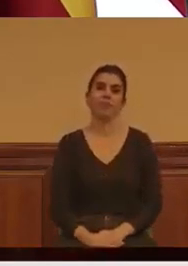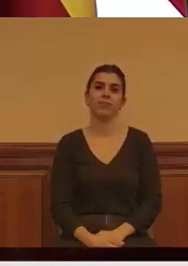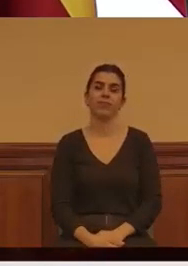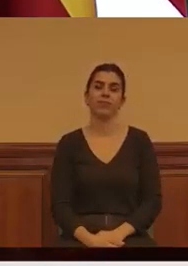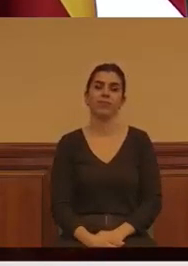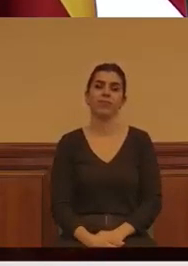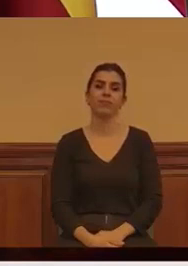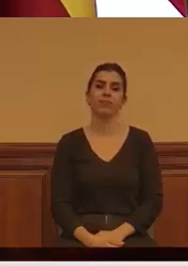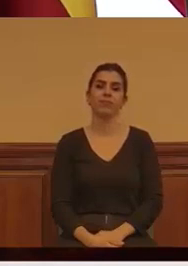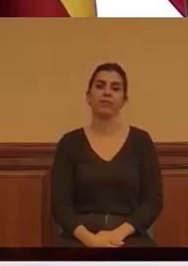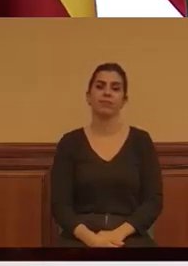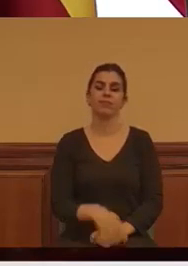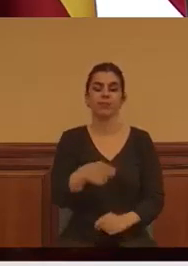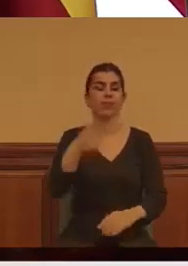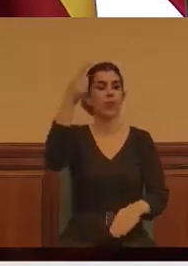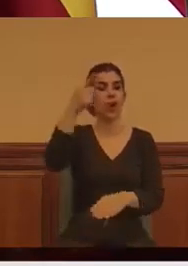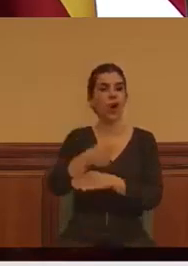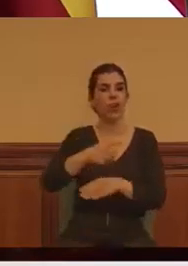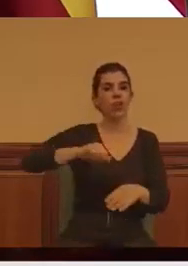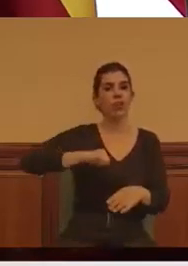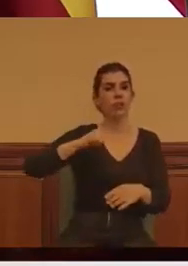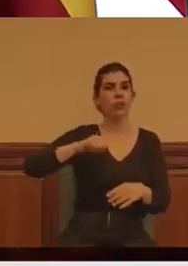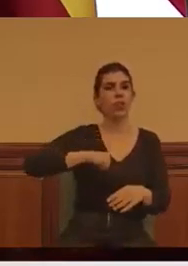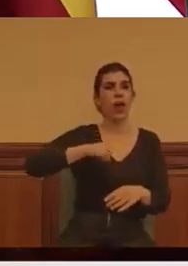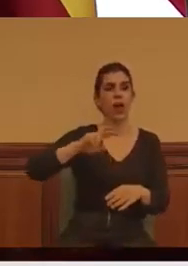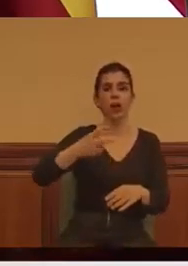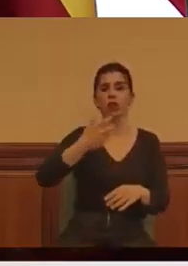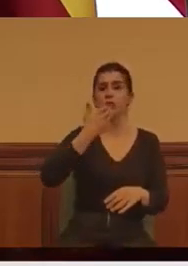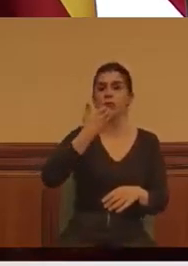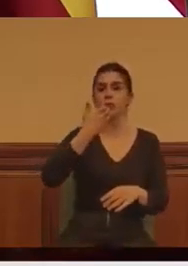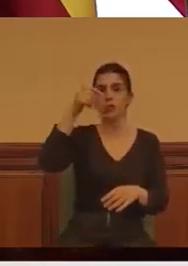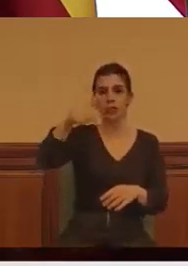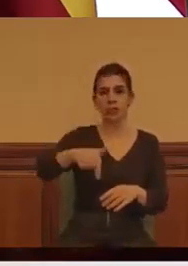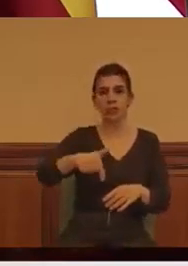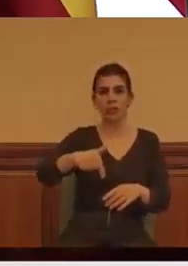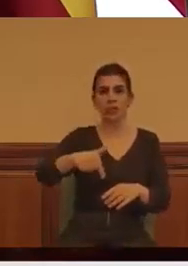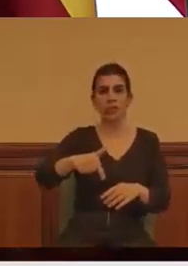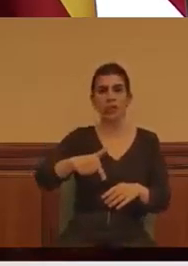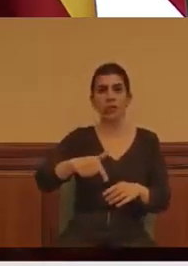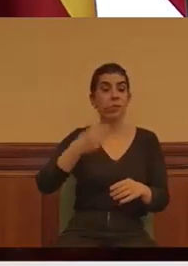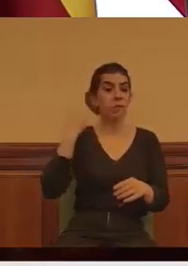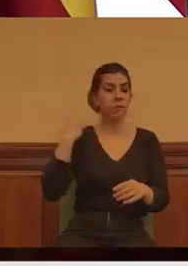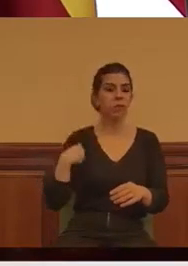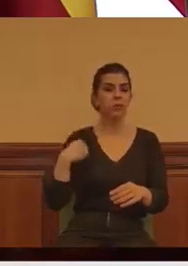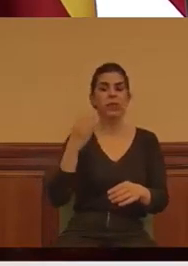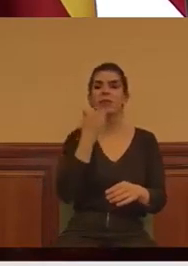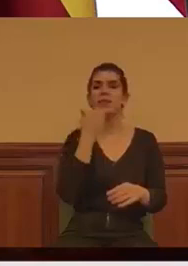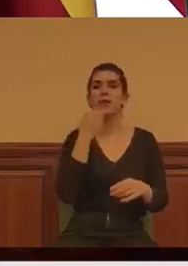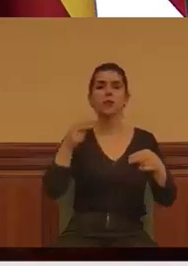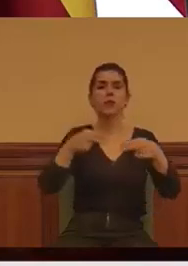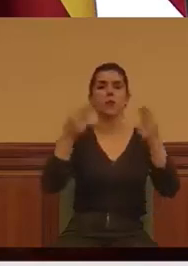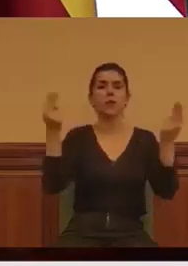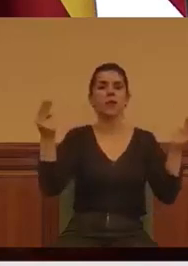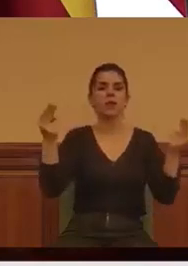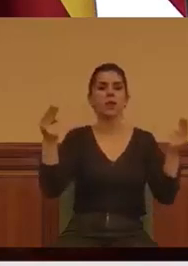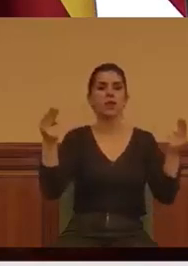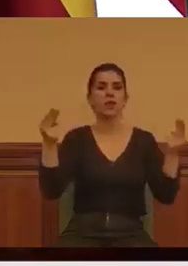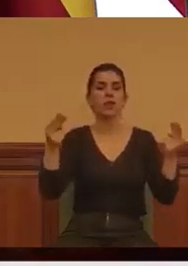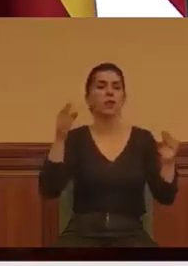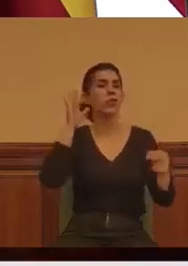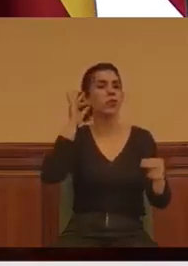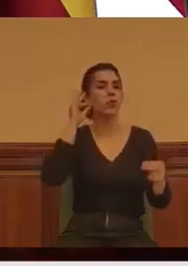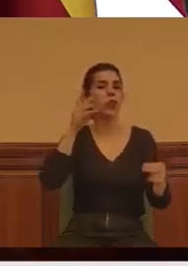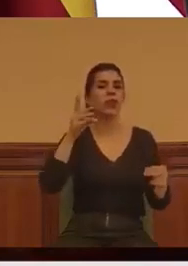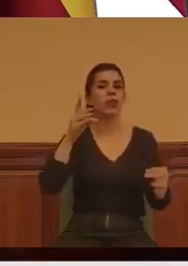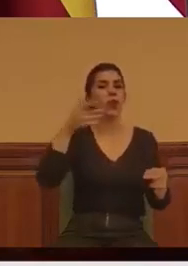orden por otros hospitales como los nuestros de no haber sido grabada y conocida públicamente las intenciones de la señora Dolores